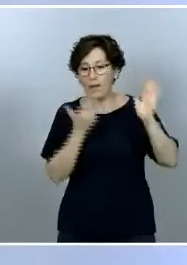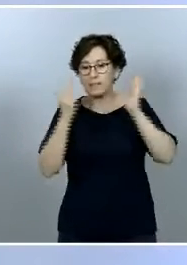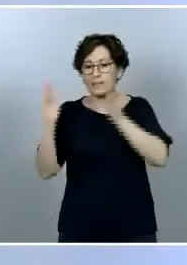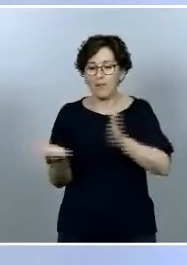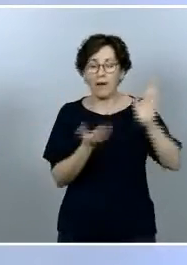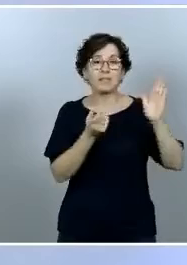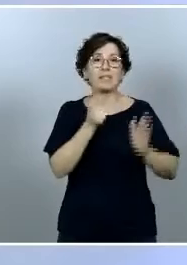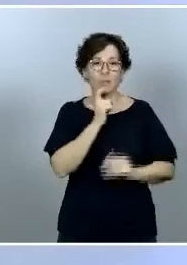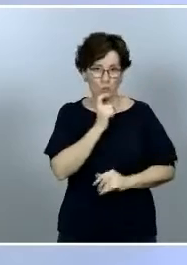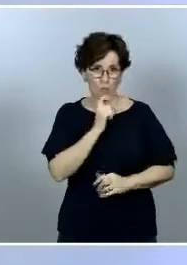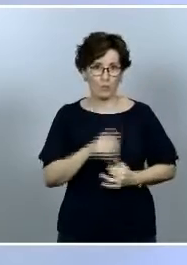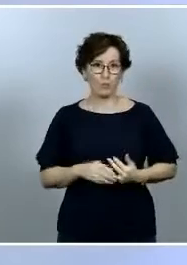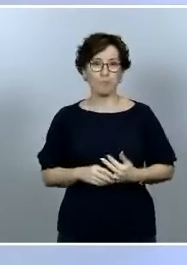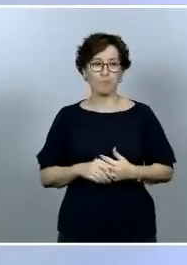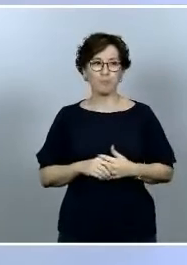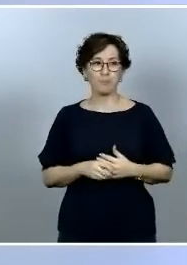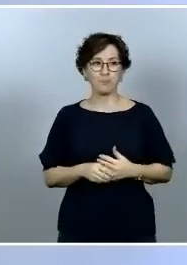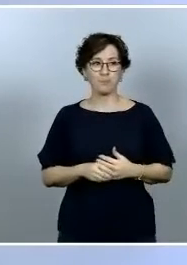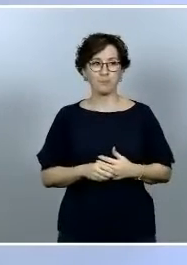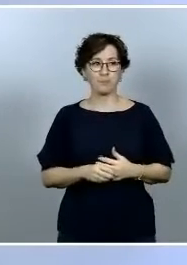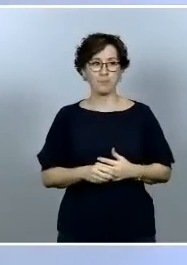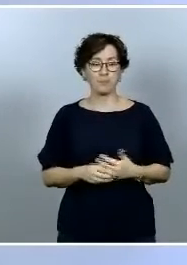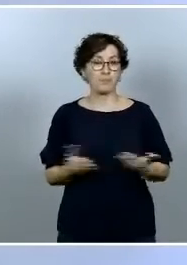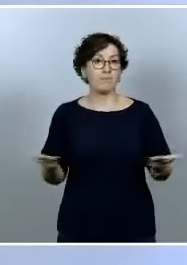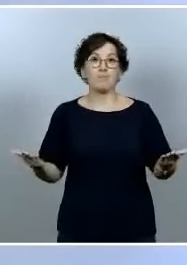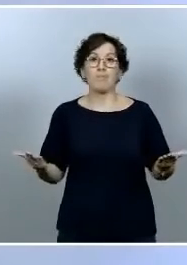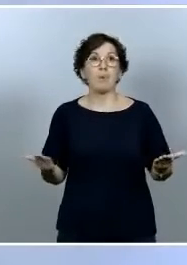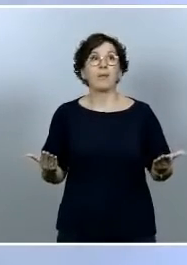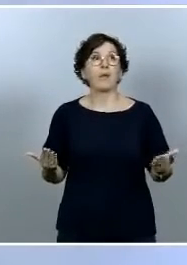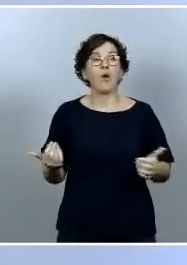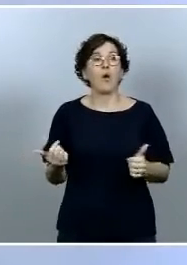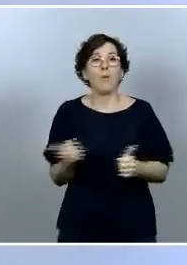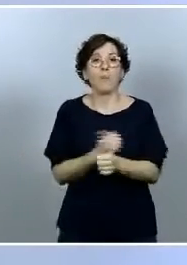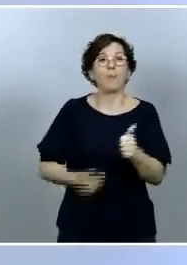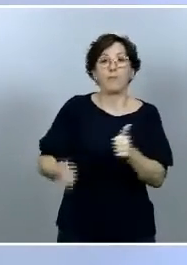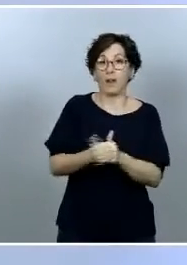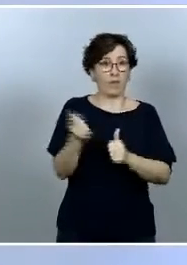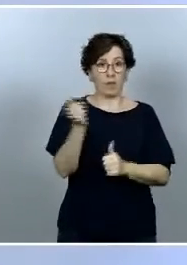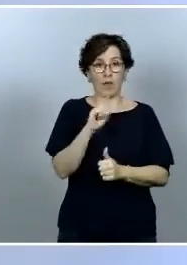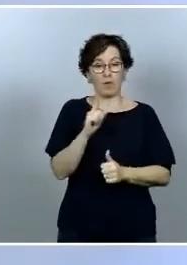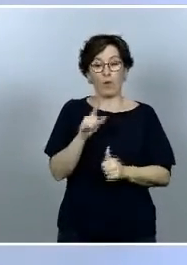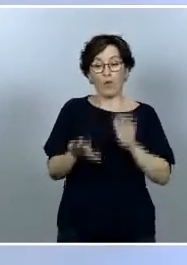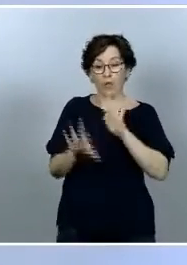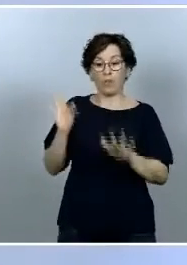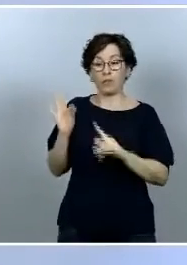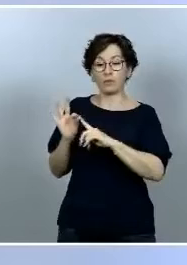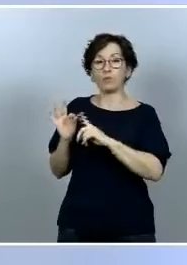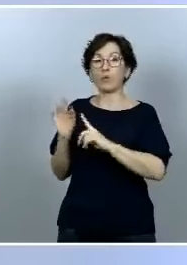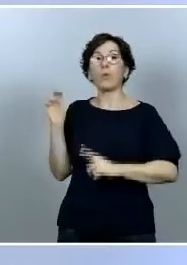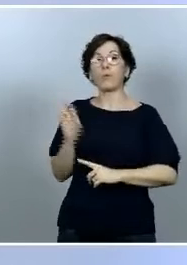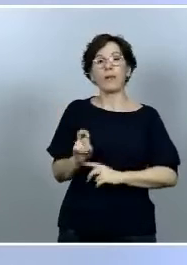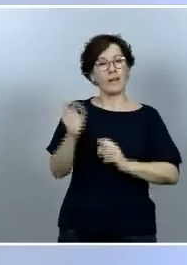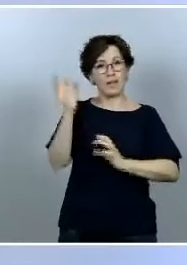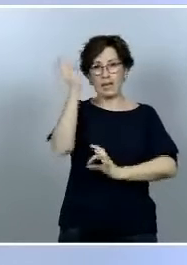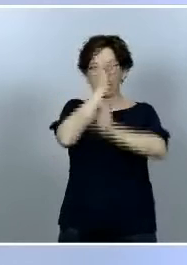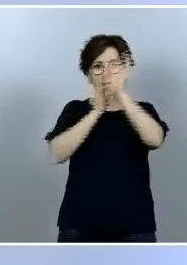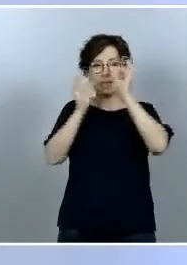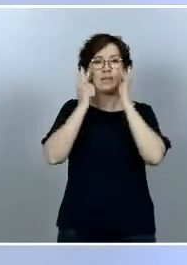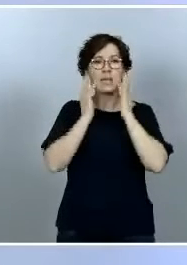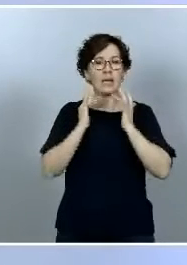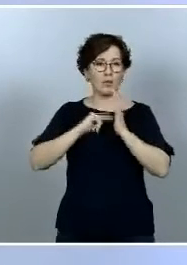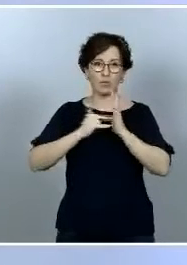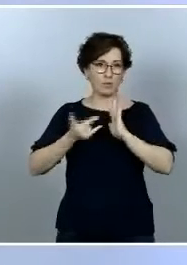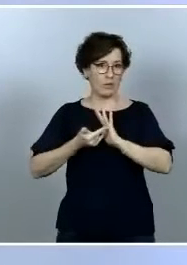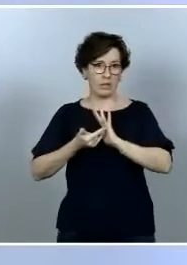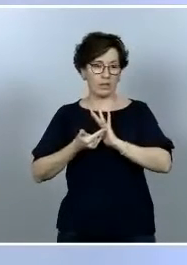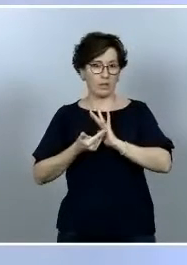hacer y en ese sentido no habrá ningún tipo de preferencias habrá como siempre decisiones basadas en criterios técnicos y en el